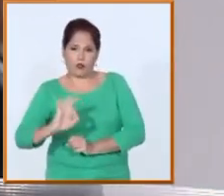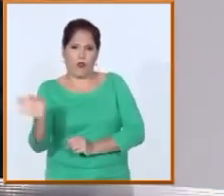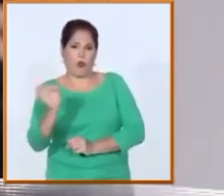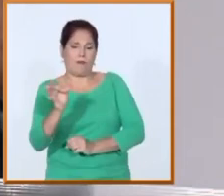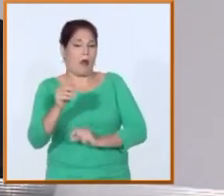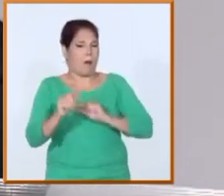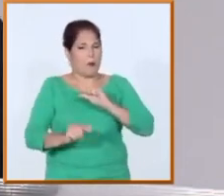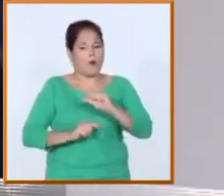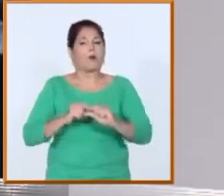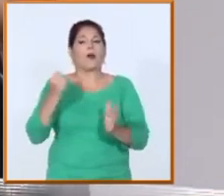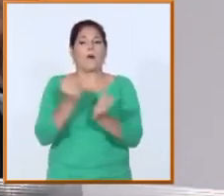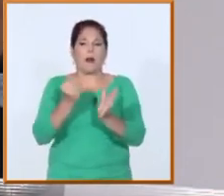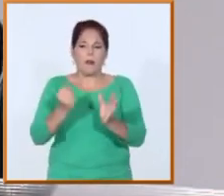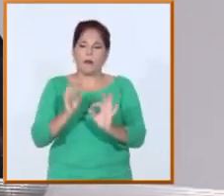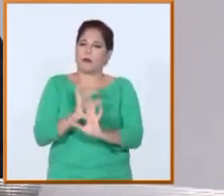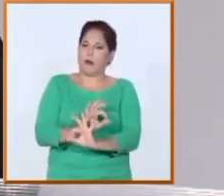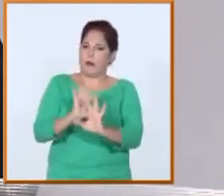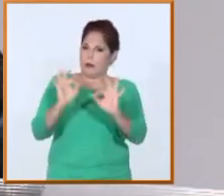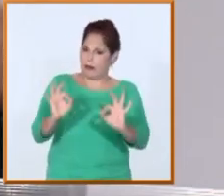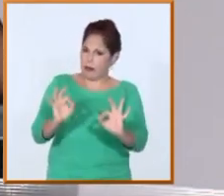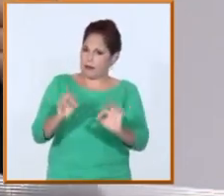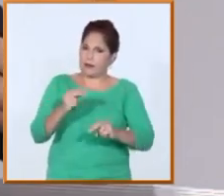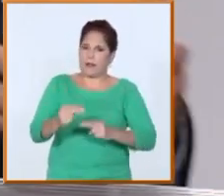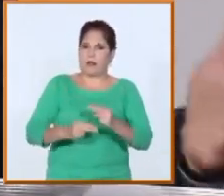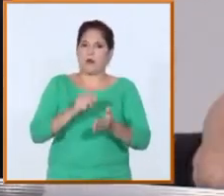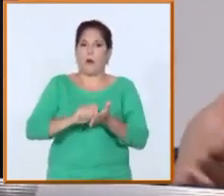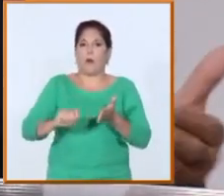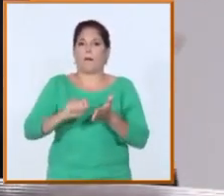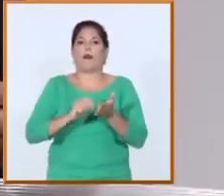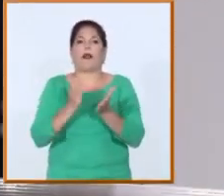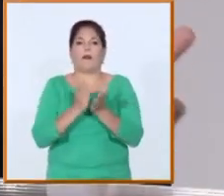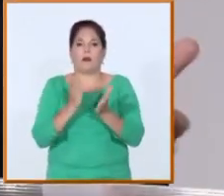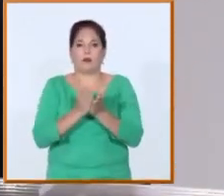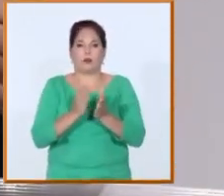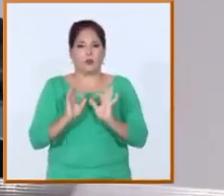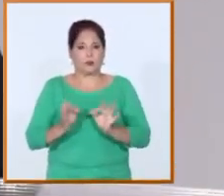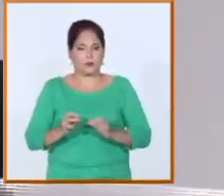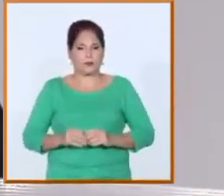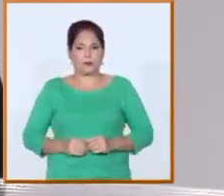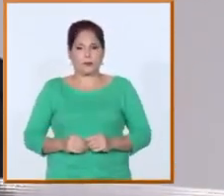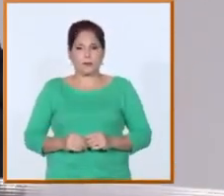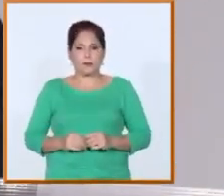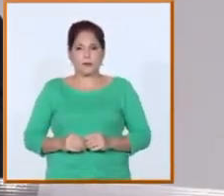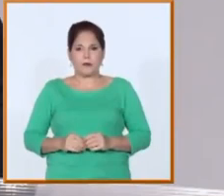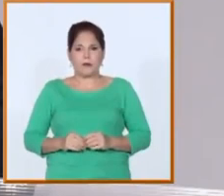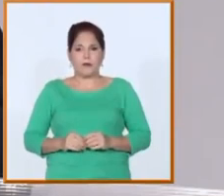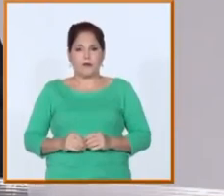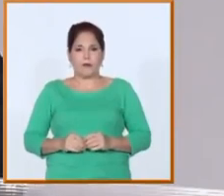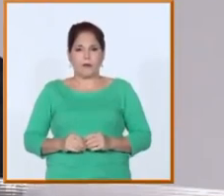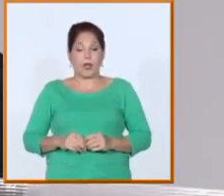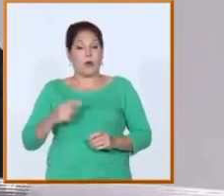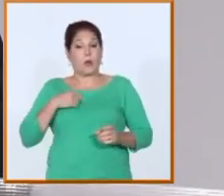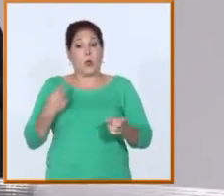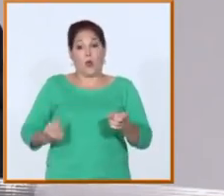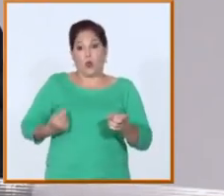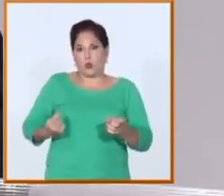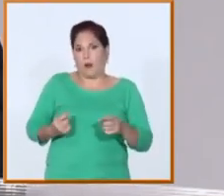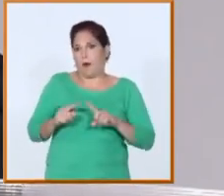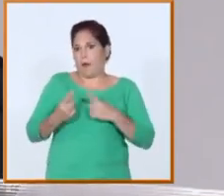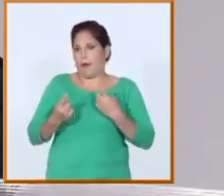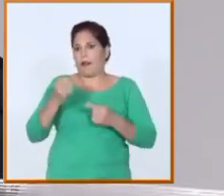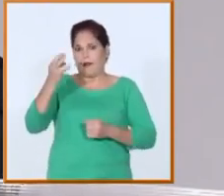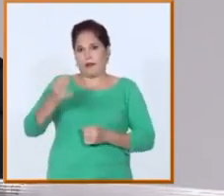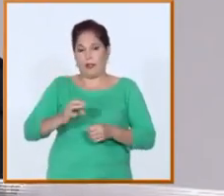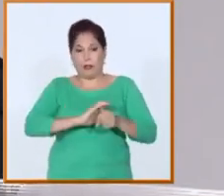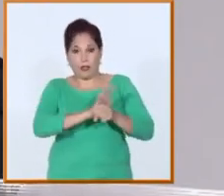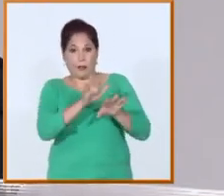realmente su calidad, de su concepción y nos pasó el periodo pandémico por el medio. Por lo menos resistieron el periodo pandémico, yo creo que sí,